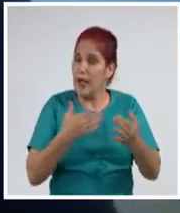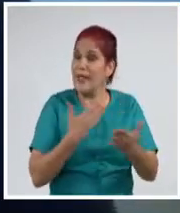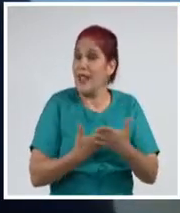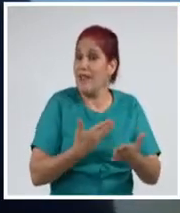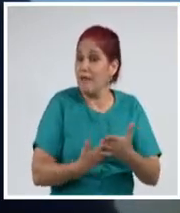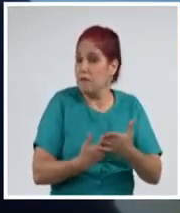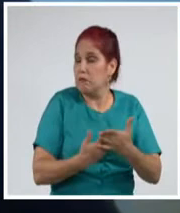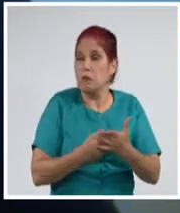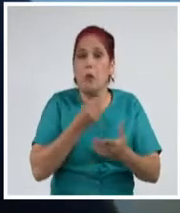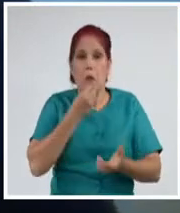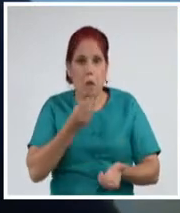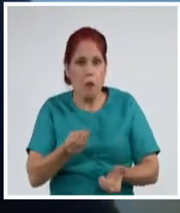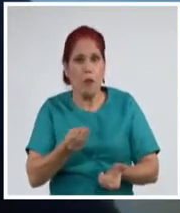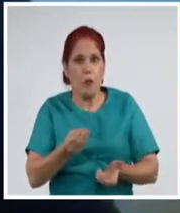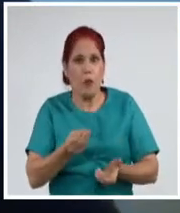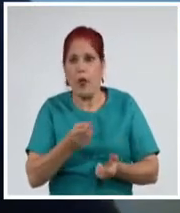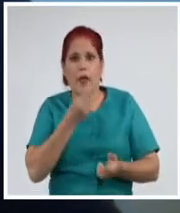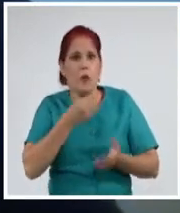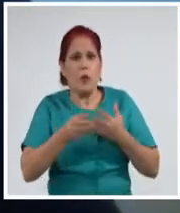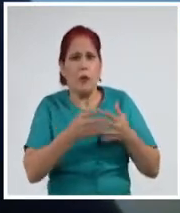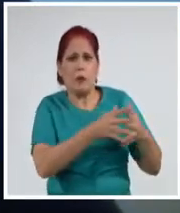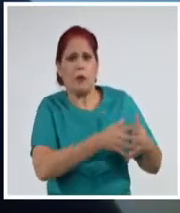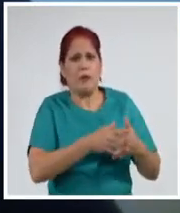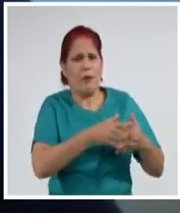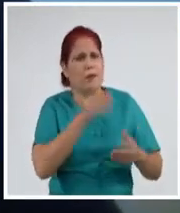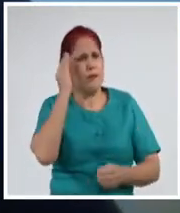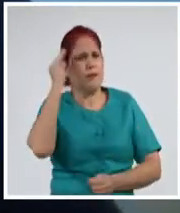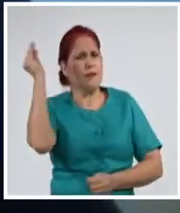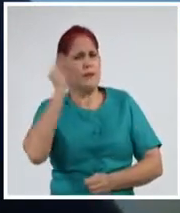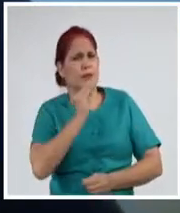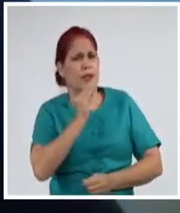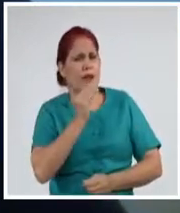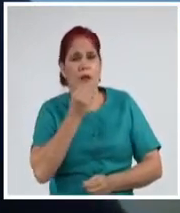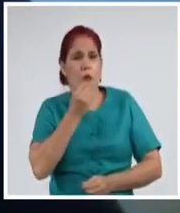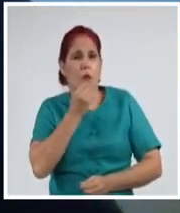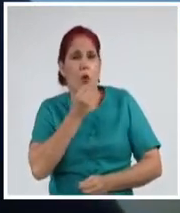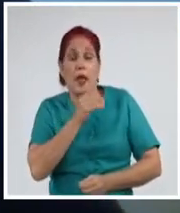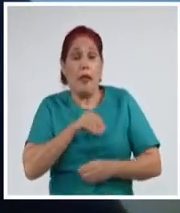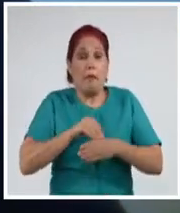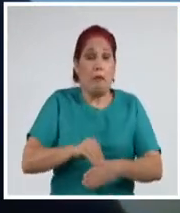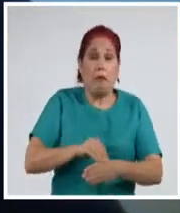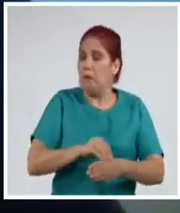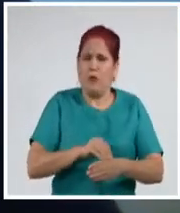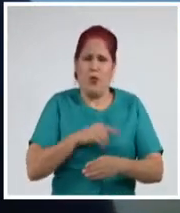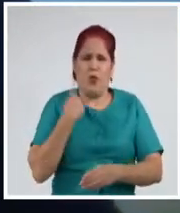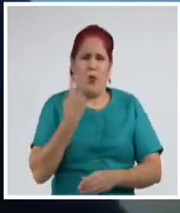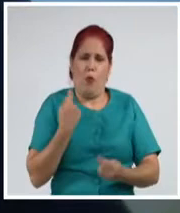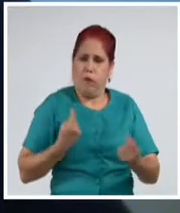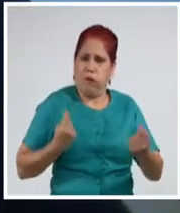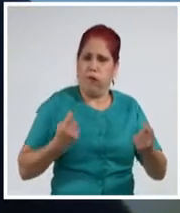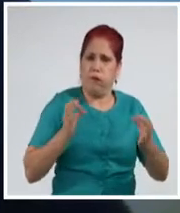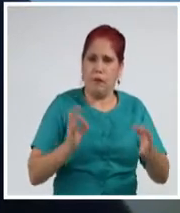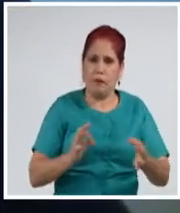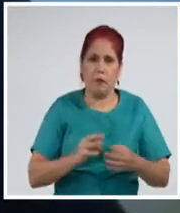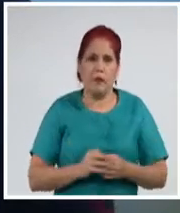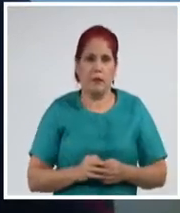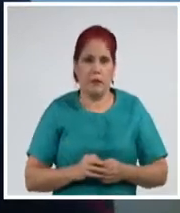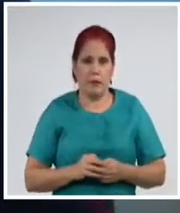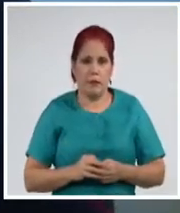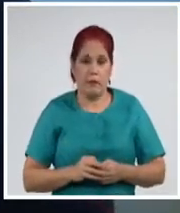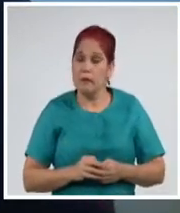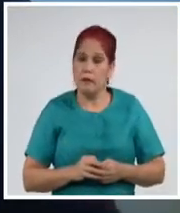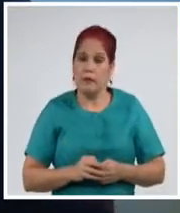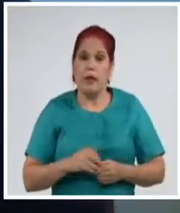pueblo norteamericano, pero sí el gobierno norteamericano y sus lacayos, pues constantemente estén atacándonos.